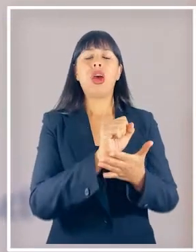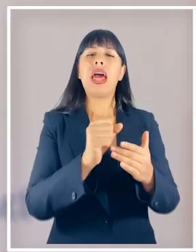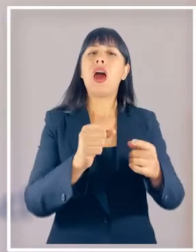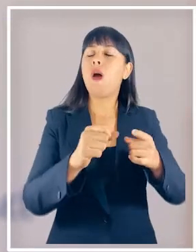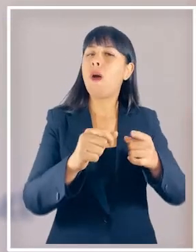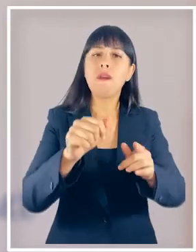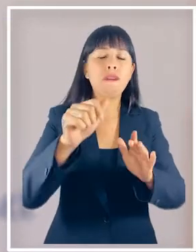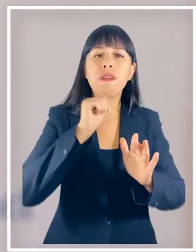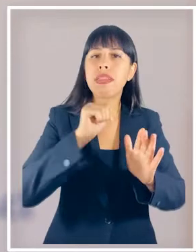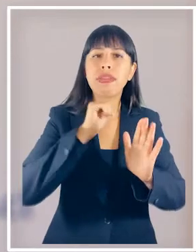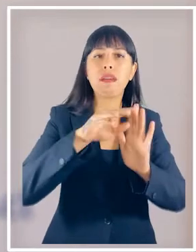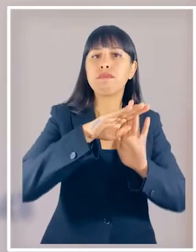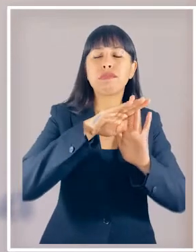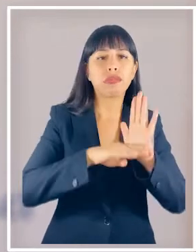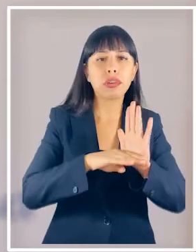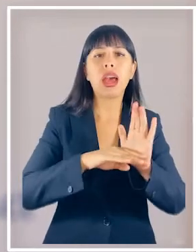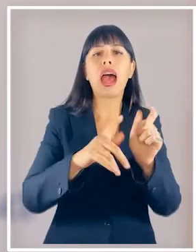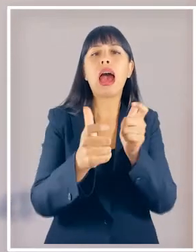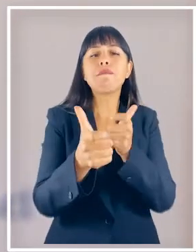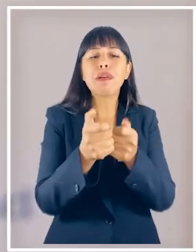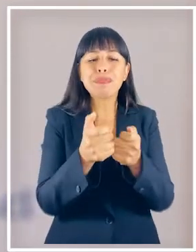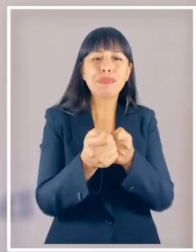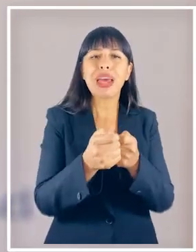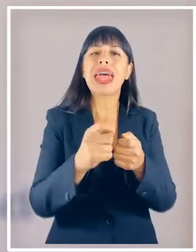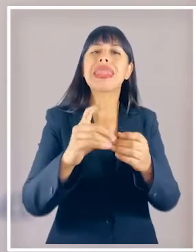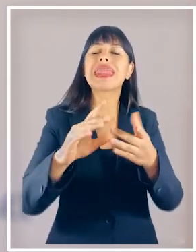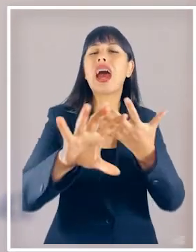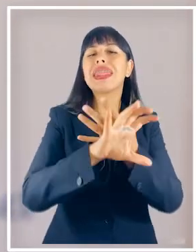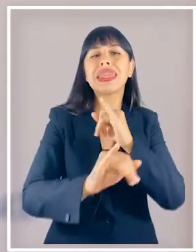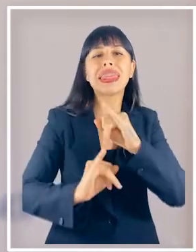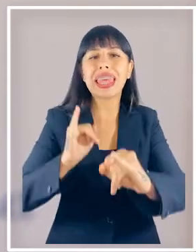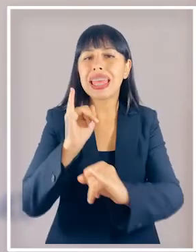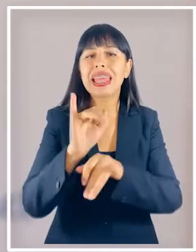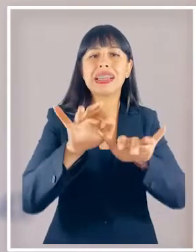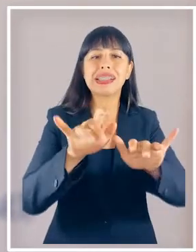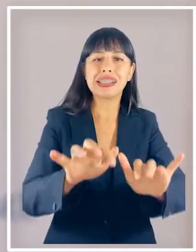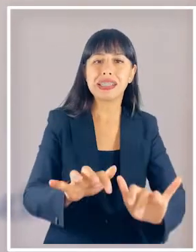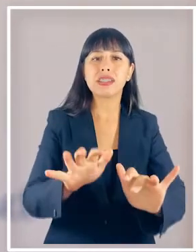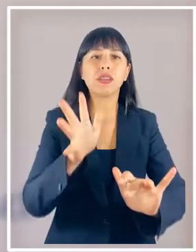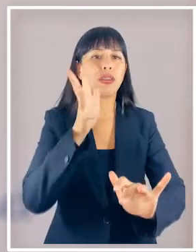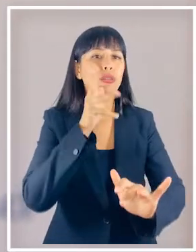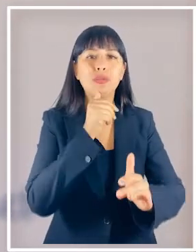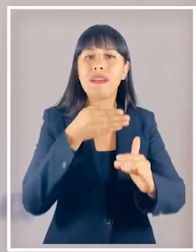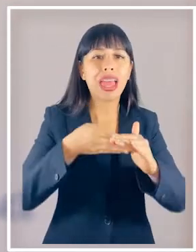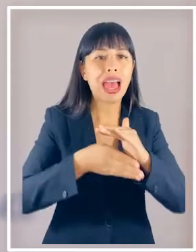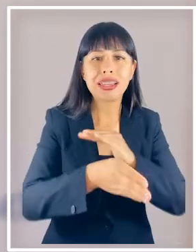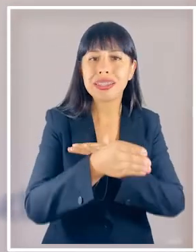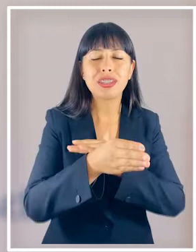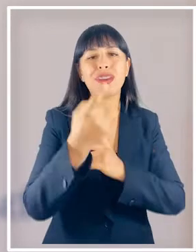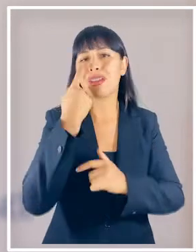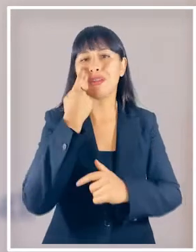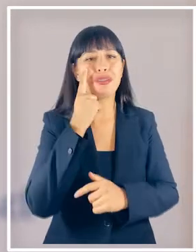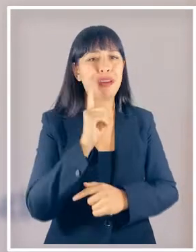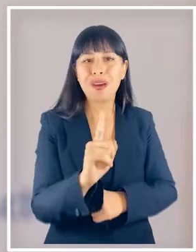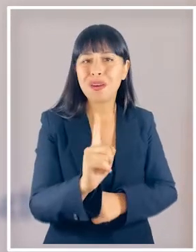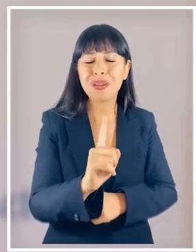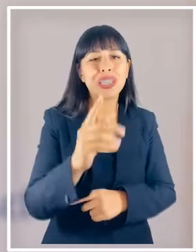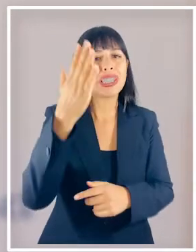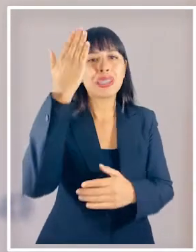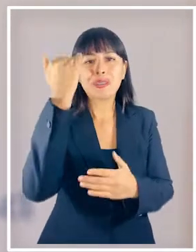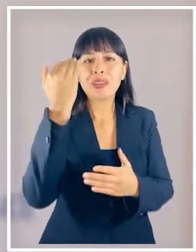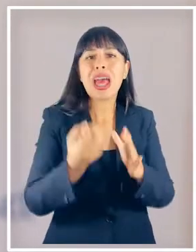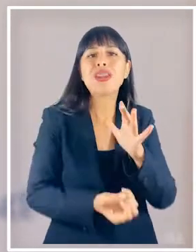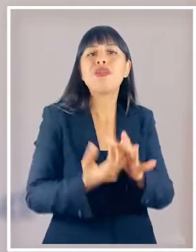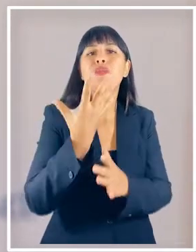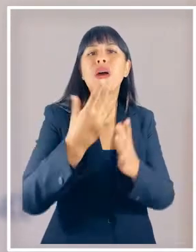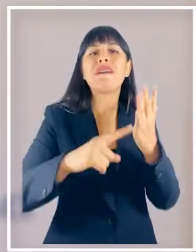digital en el grupo de las personas mayores donde estas no contaban con acceso ni con conocimiento de uso de las